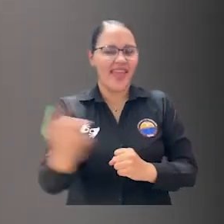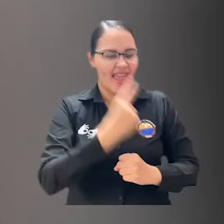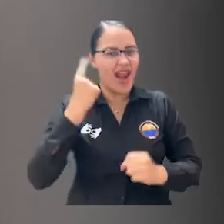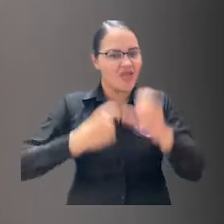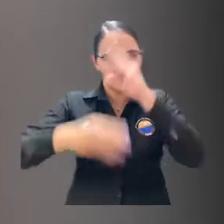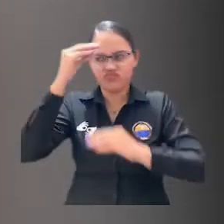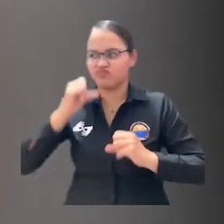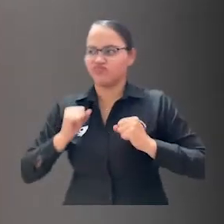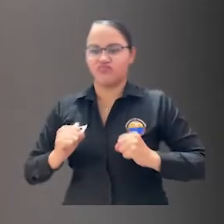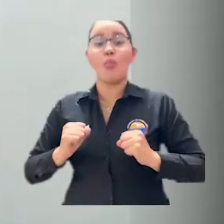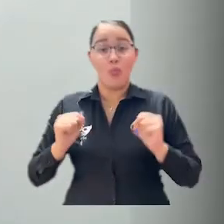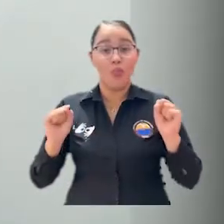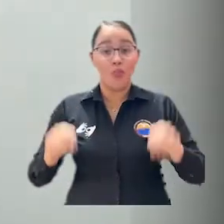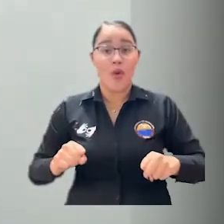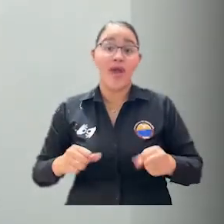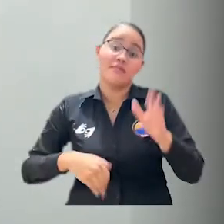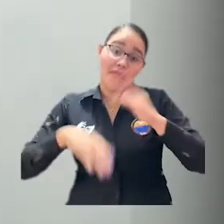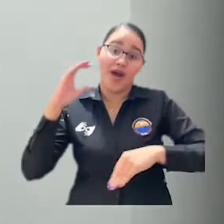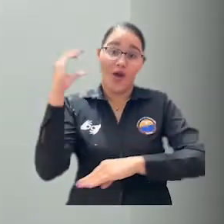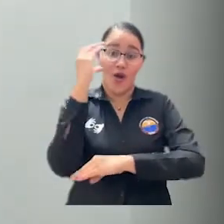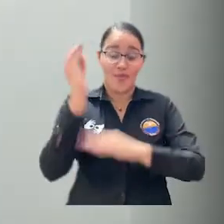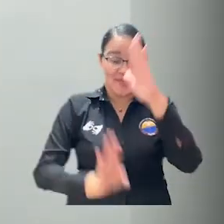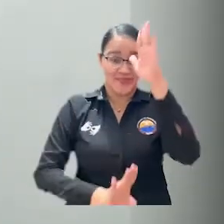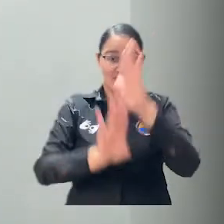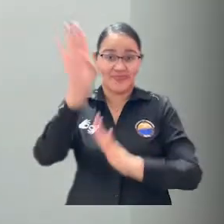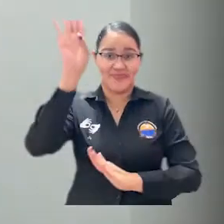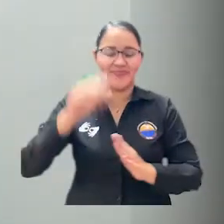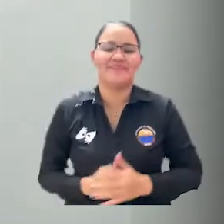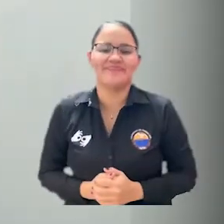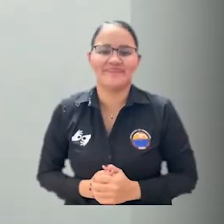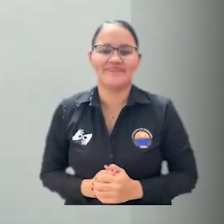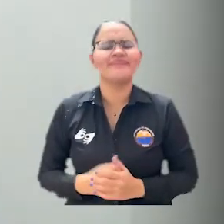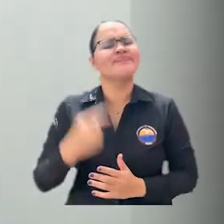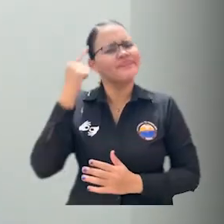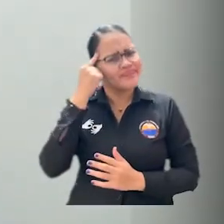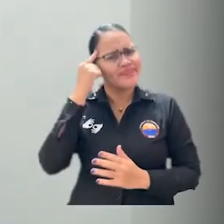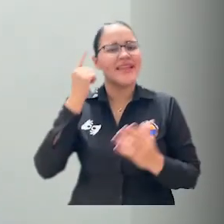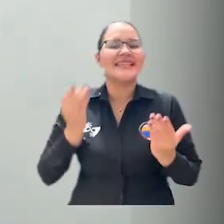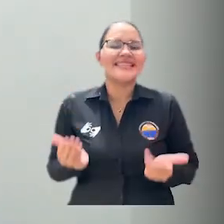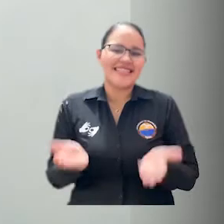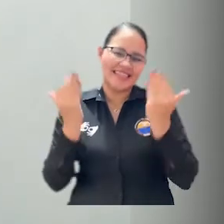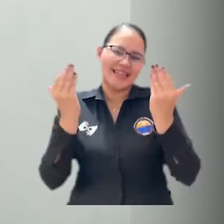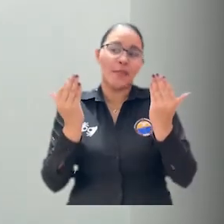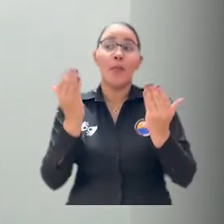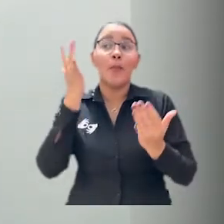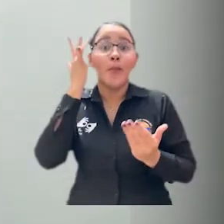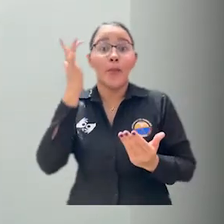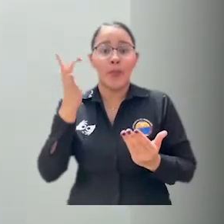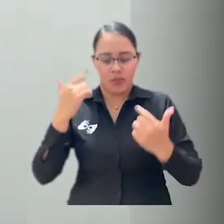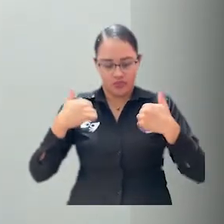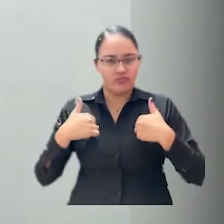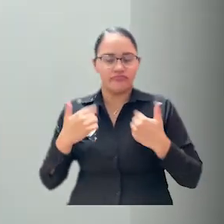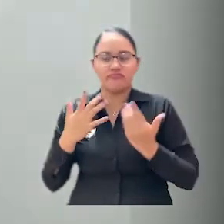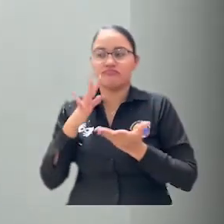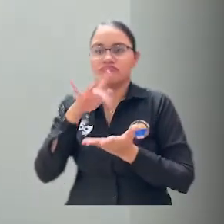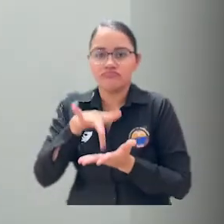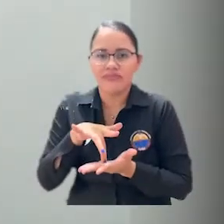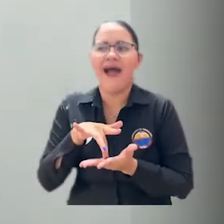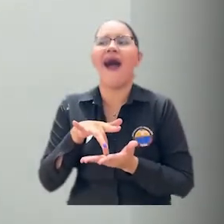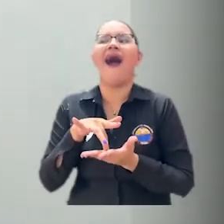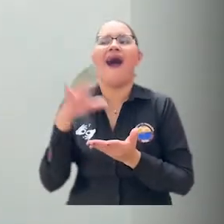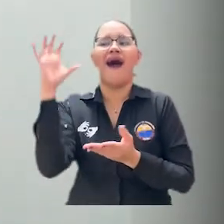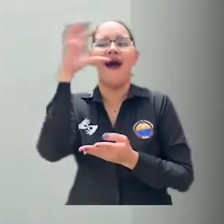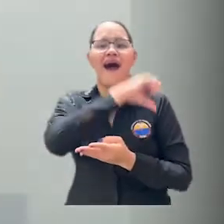sociedad y como país. Como futuro profesional de la odontología, contar con un espacio de procesos hospitalarios permite el acercamiento con